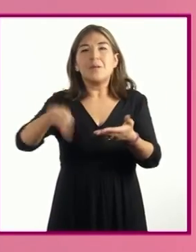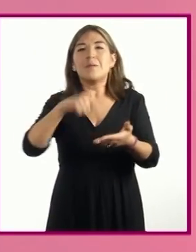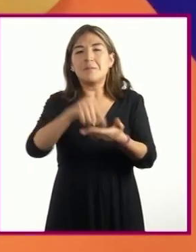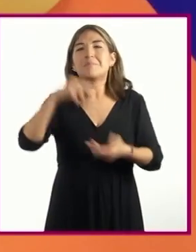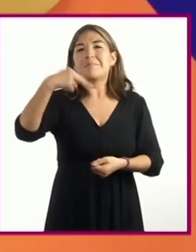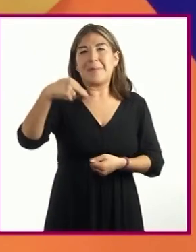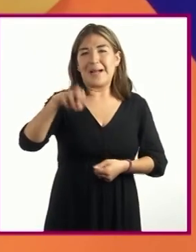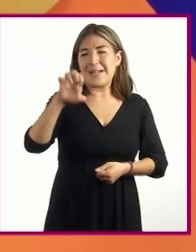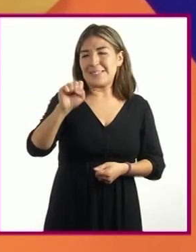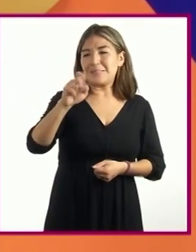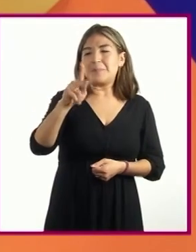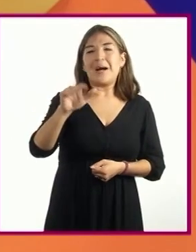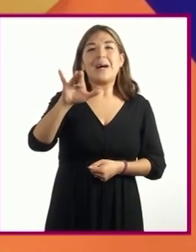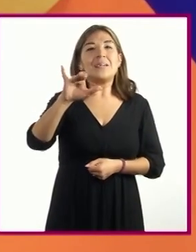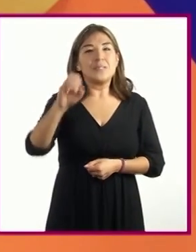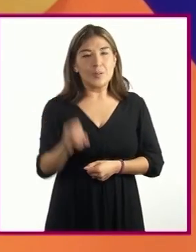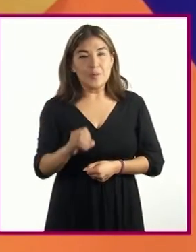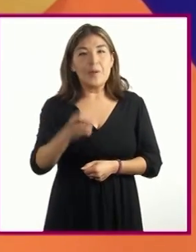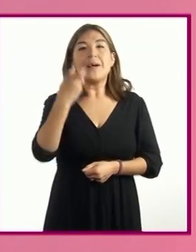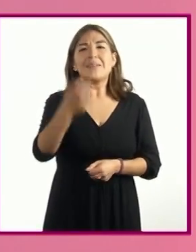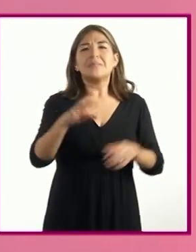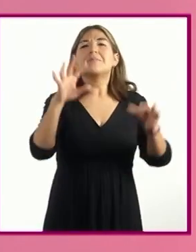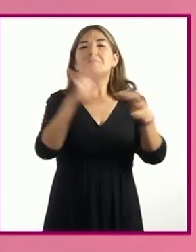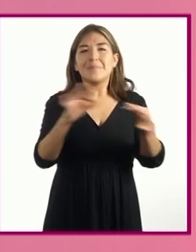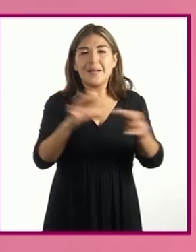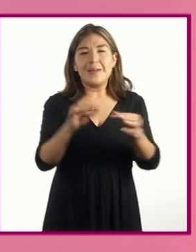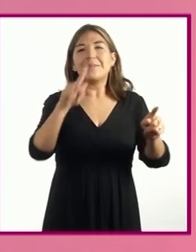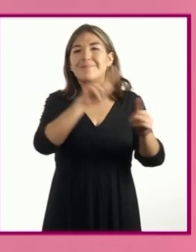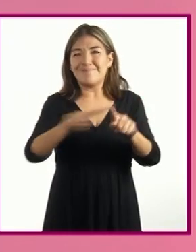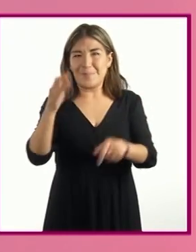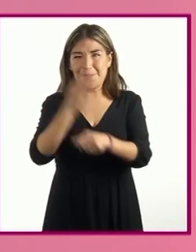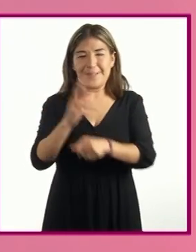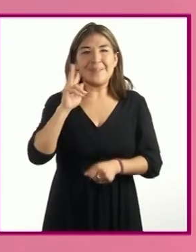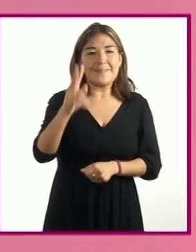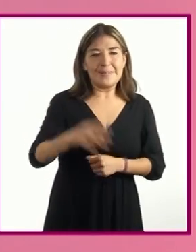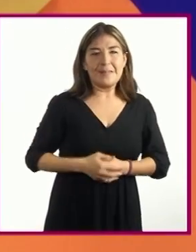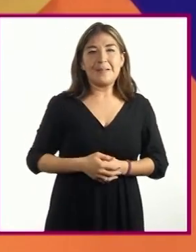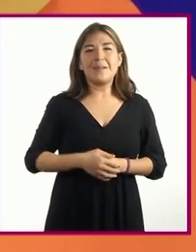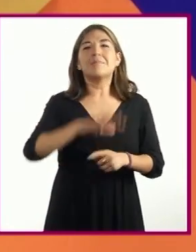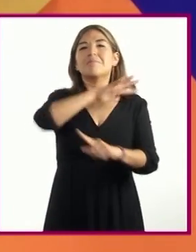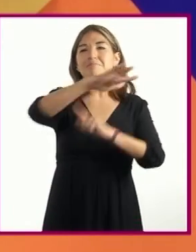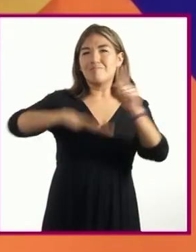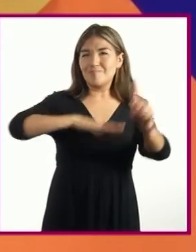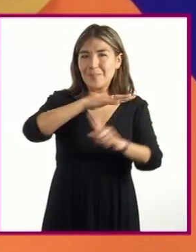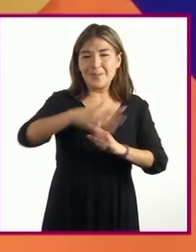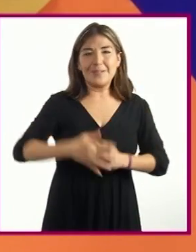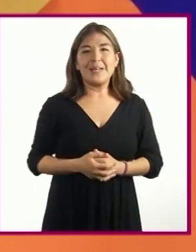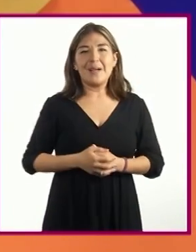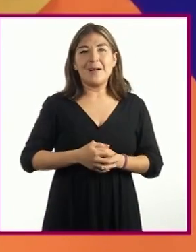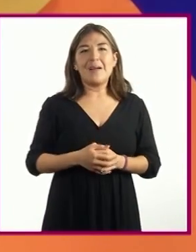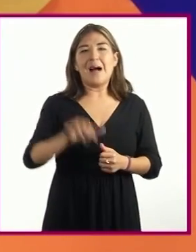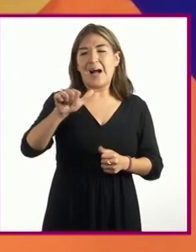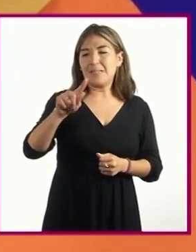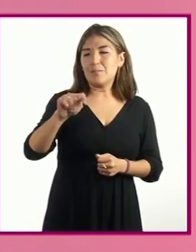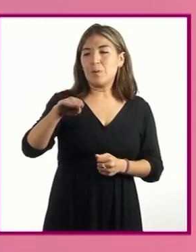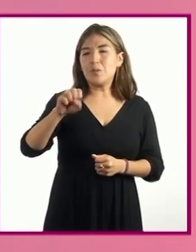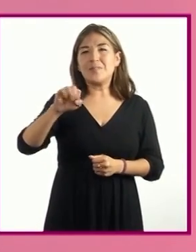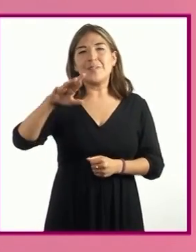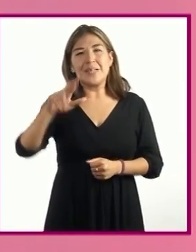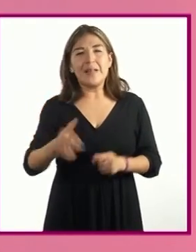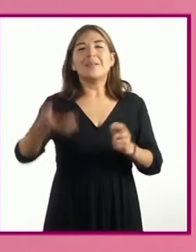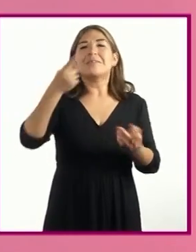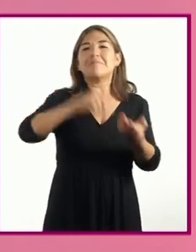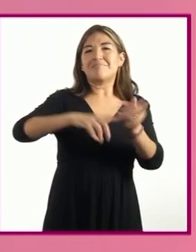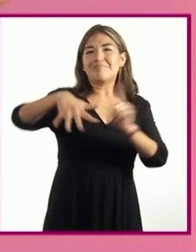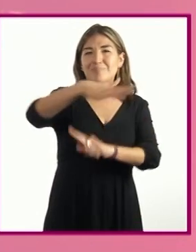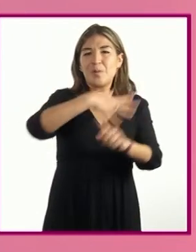como espacio el cual aporta como hemos visto contexto atmósferas y ambientes